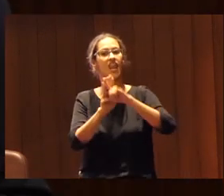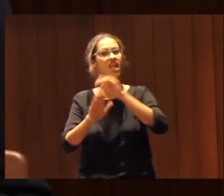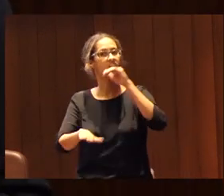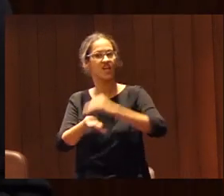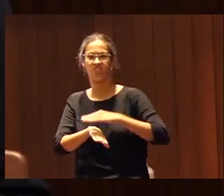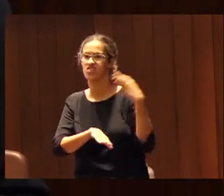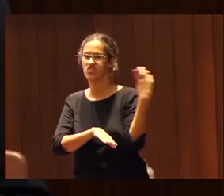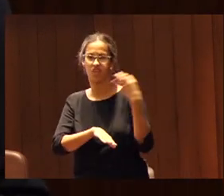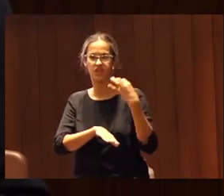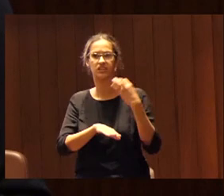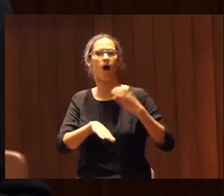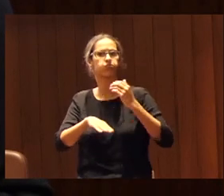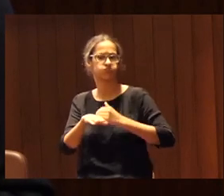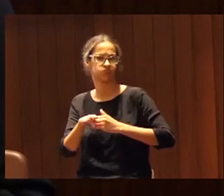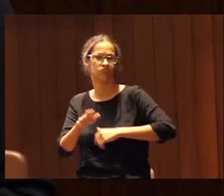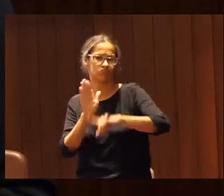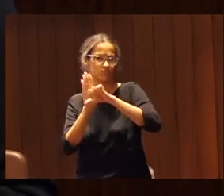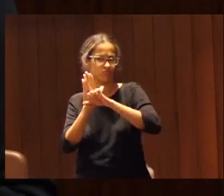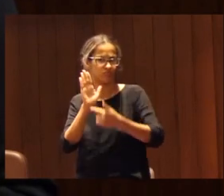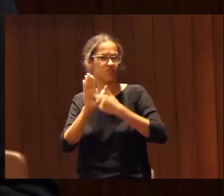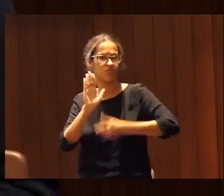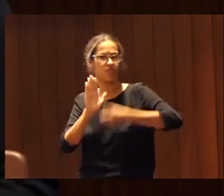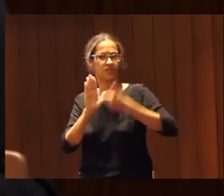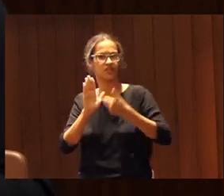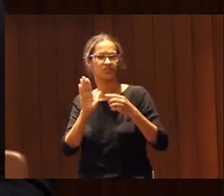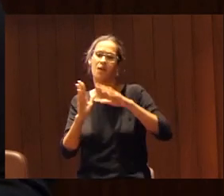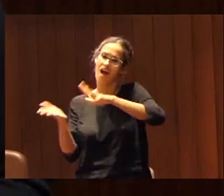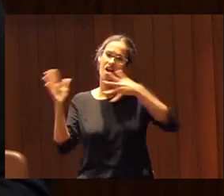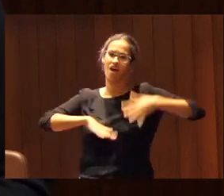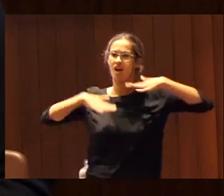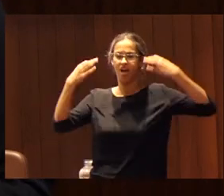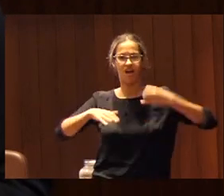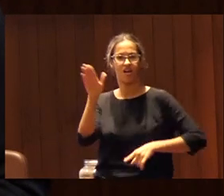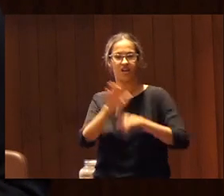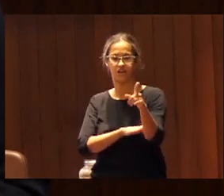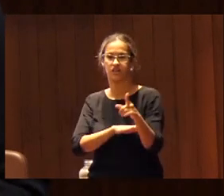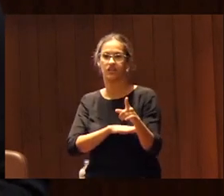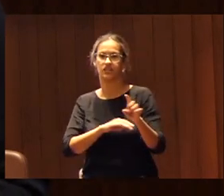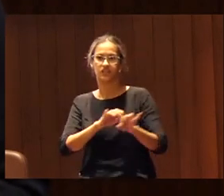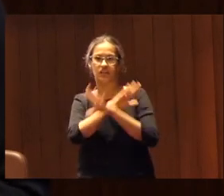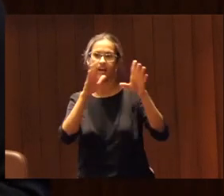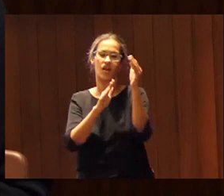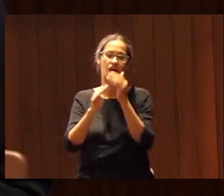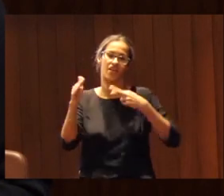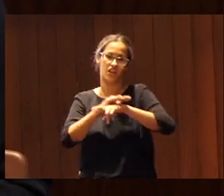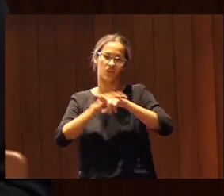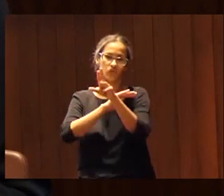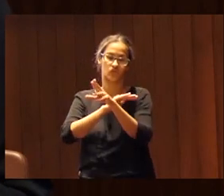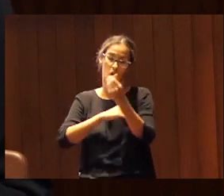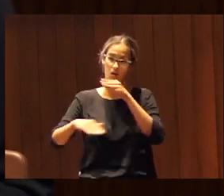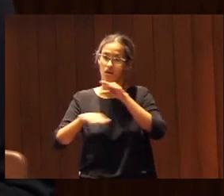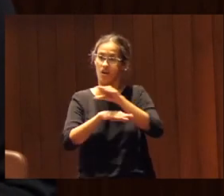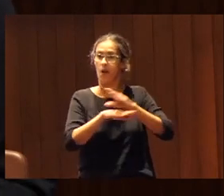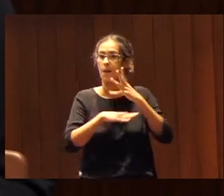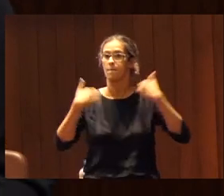ya tenemos un marco legal bastante fuerte para desarrollarlo por supuesto una distribución equitativa de recursos económicos humanos